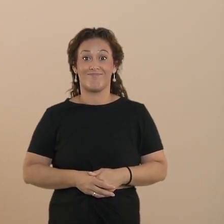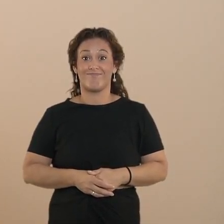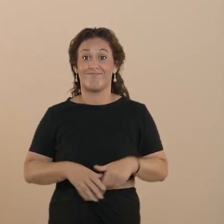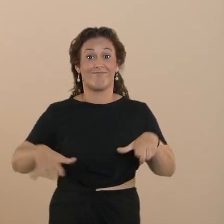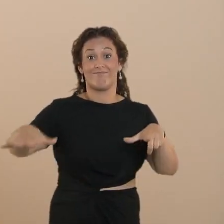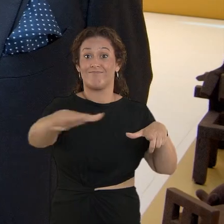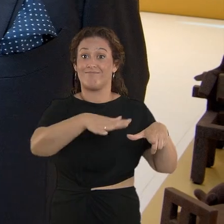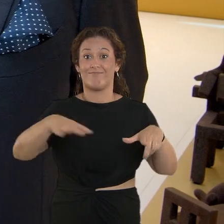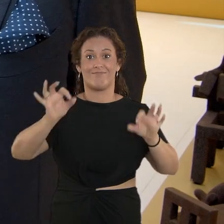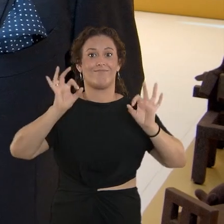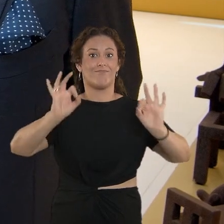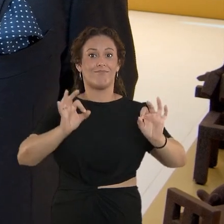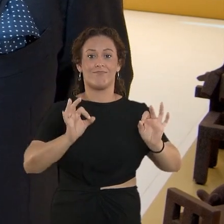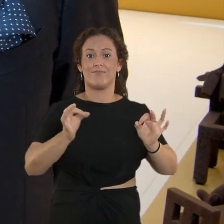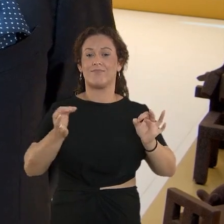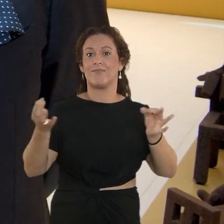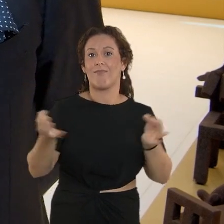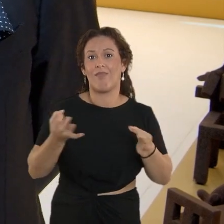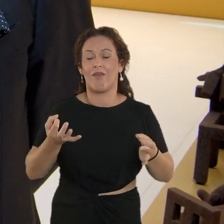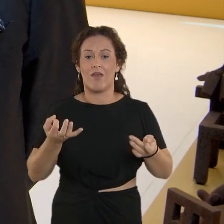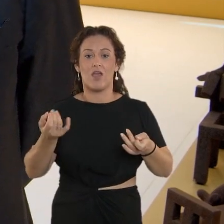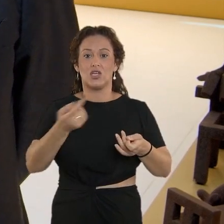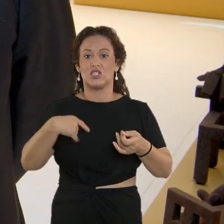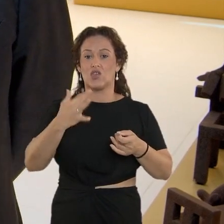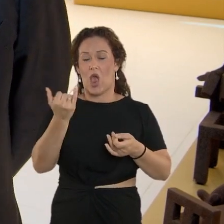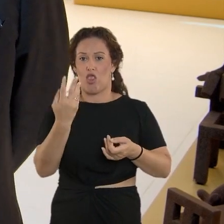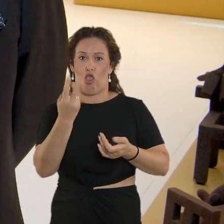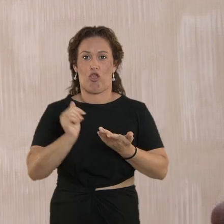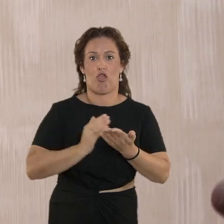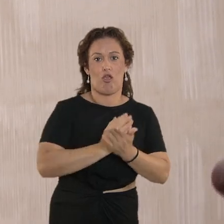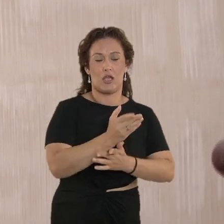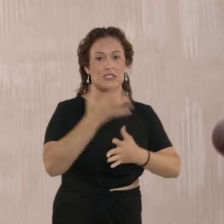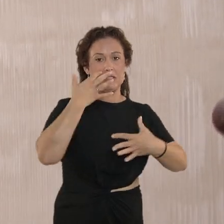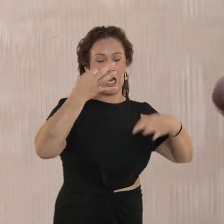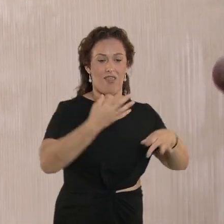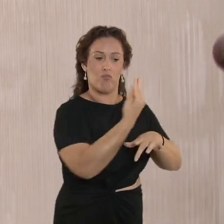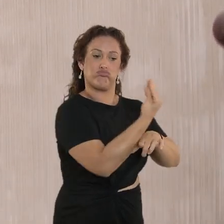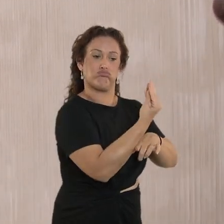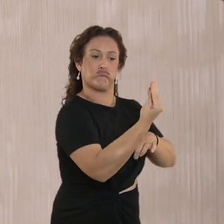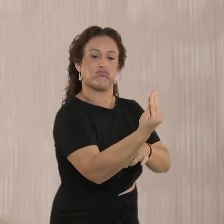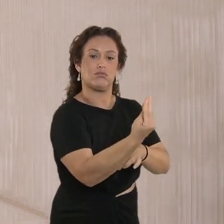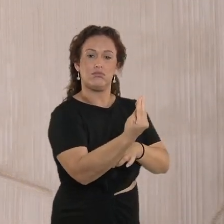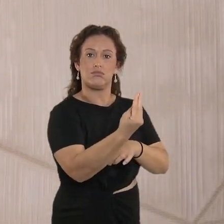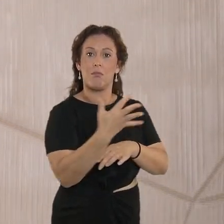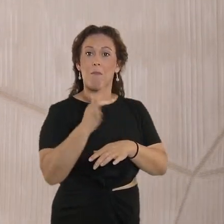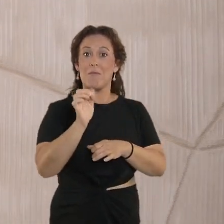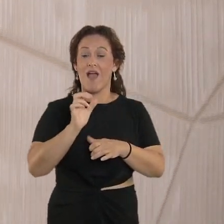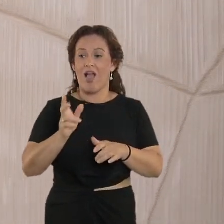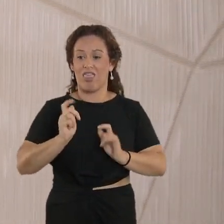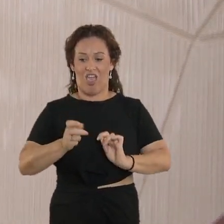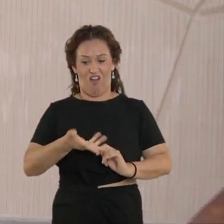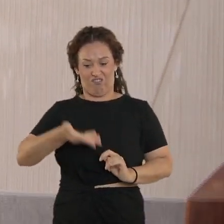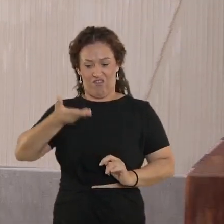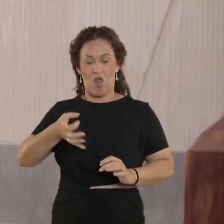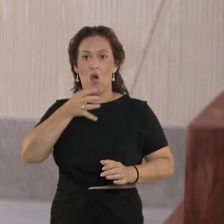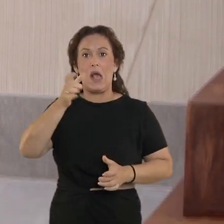Es un espacio que proyectará, decir, tenemos una parte que es realidad aumentada y además vamos a poner en